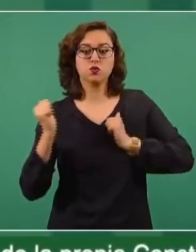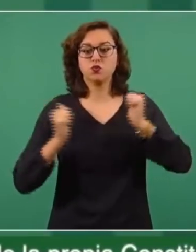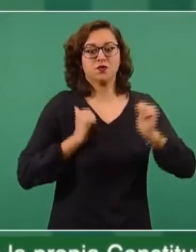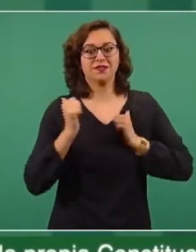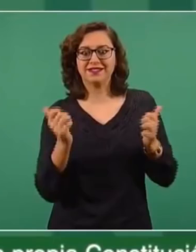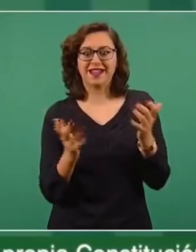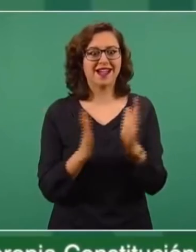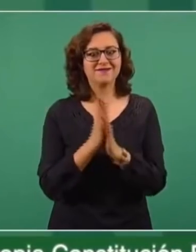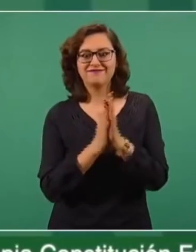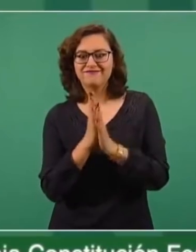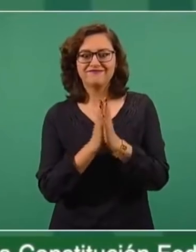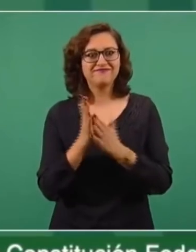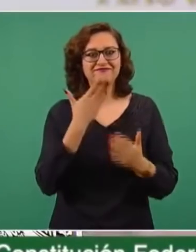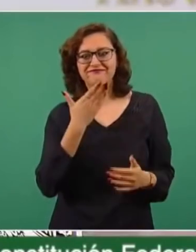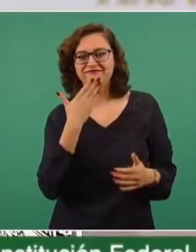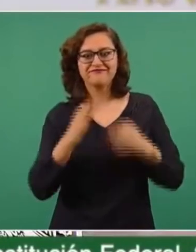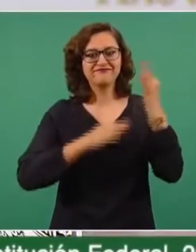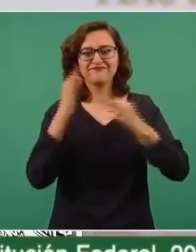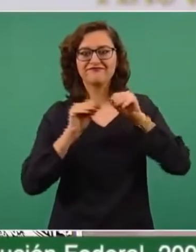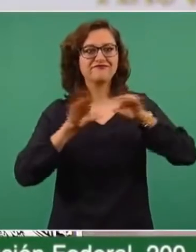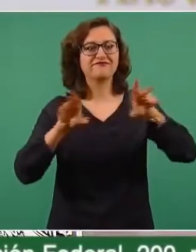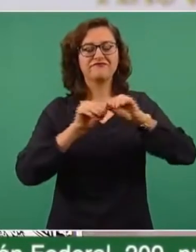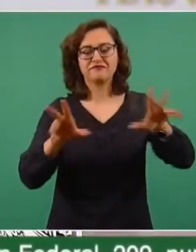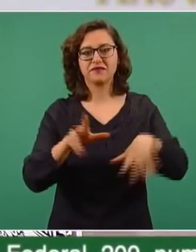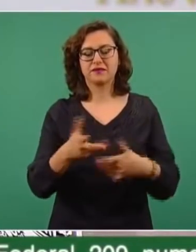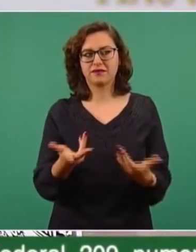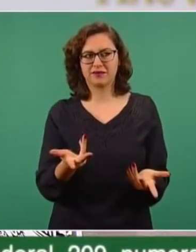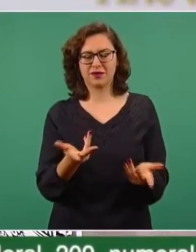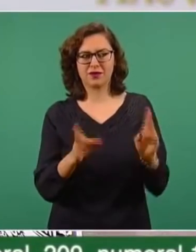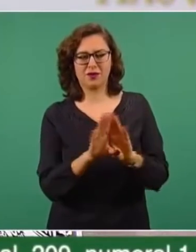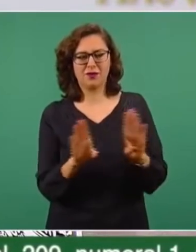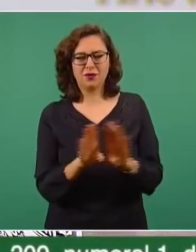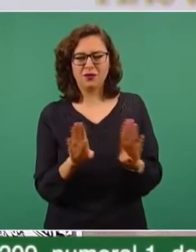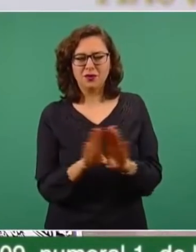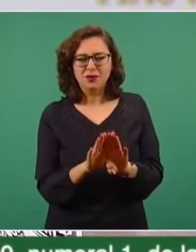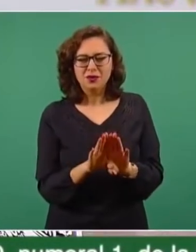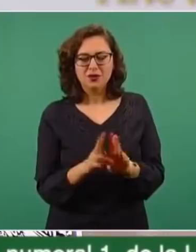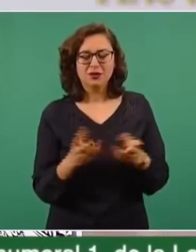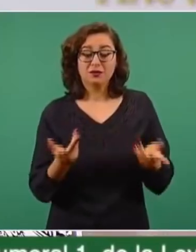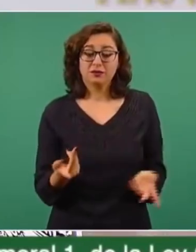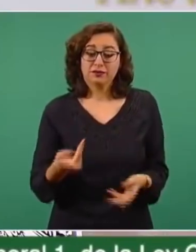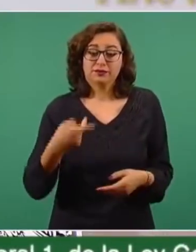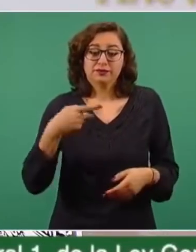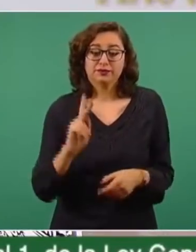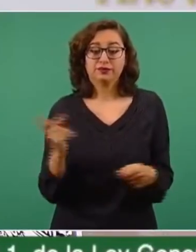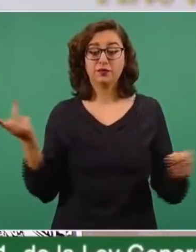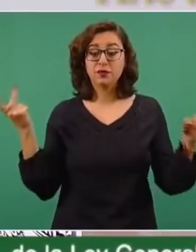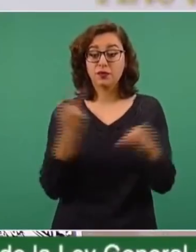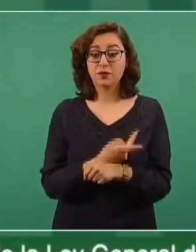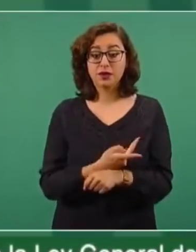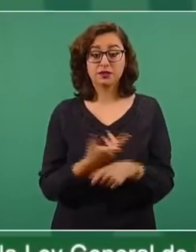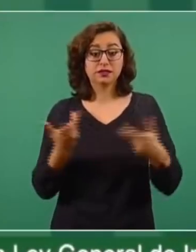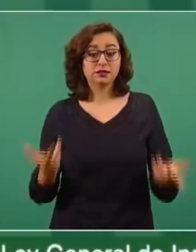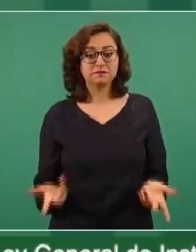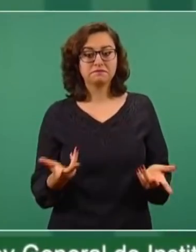tragedia, pero el amarillismo en los medios nacionales a